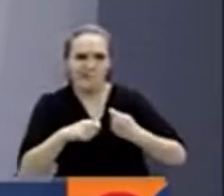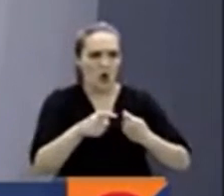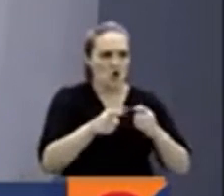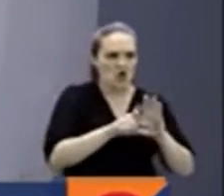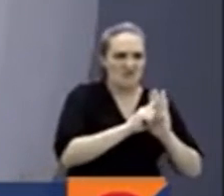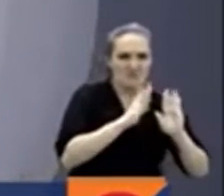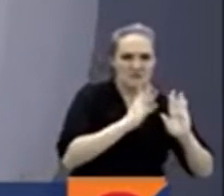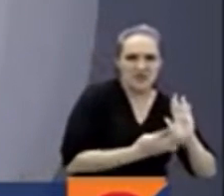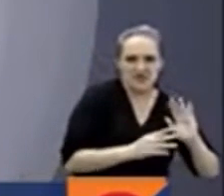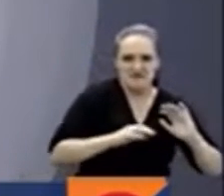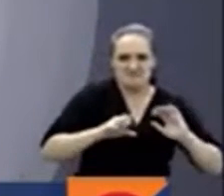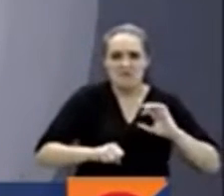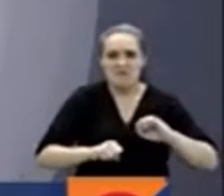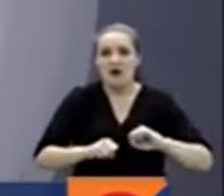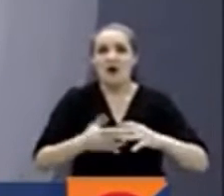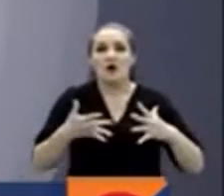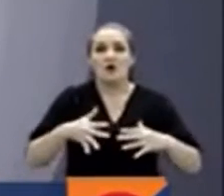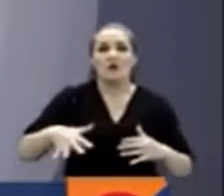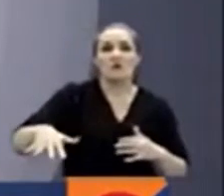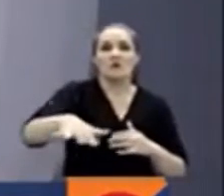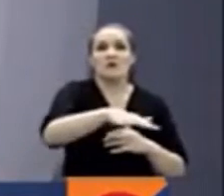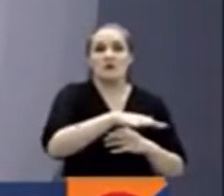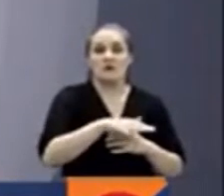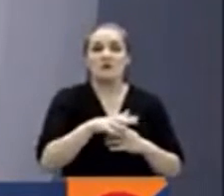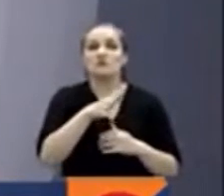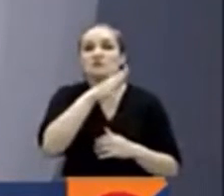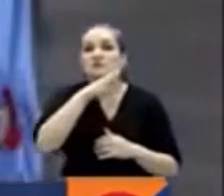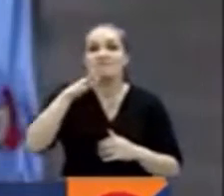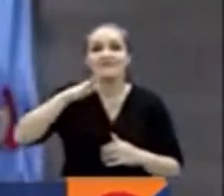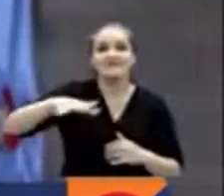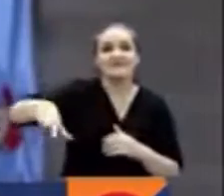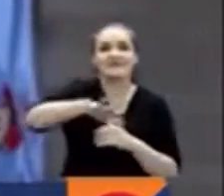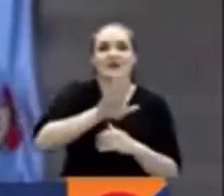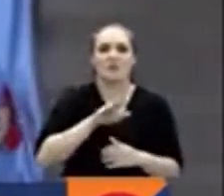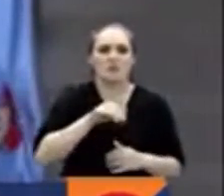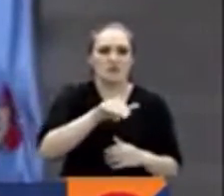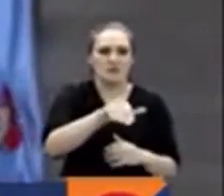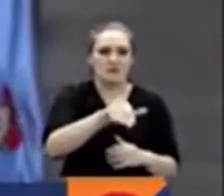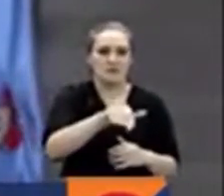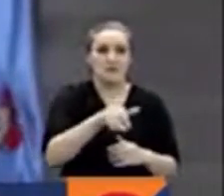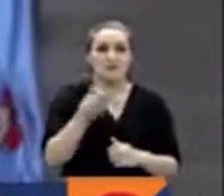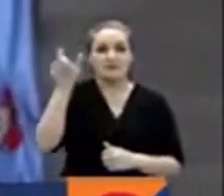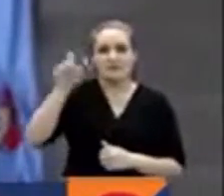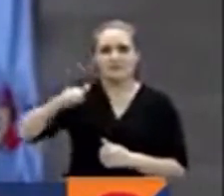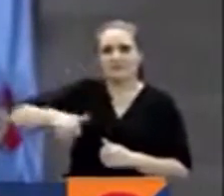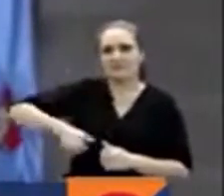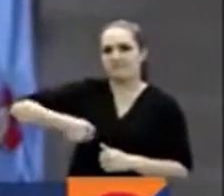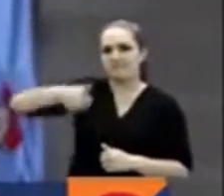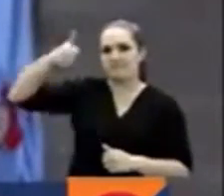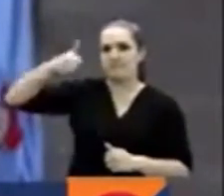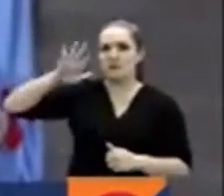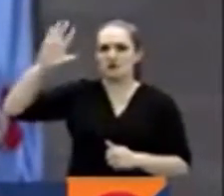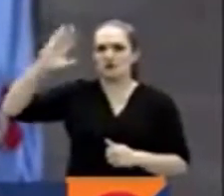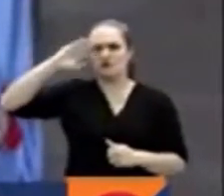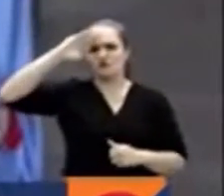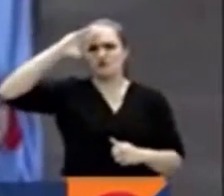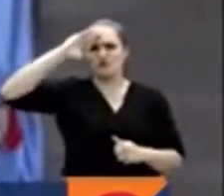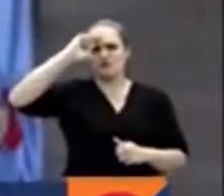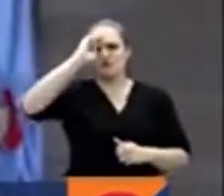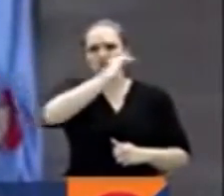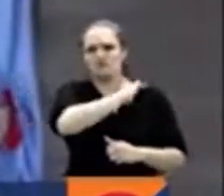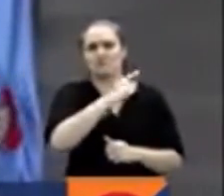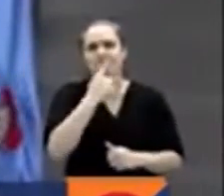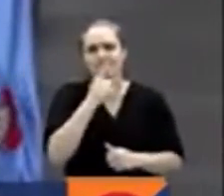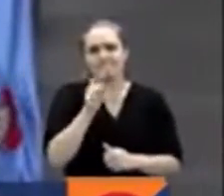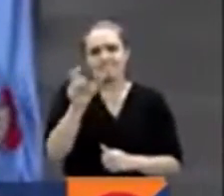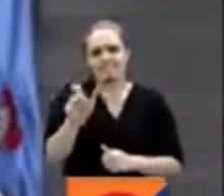ilícitas en Puerto Merizalde, zona rural de Buenaventura. El coronel de Infantería de Marina, José Domingo Cantillo, confirmó la